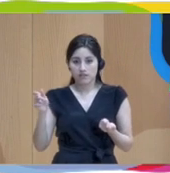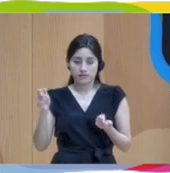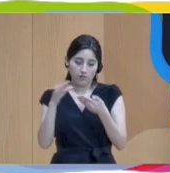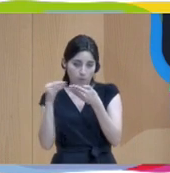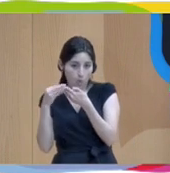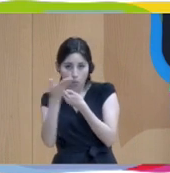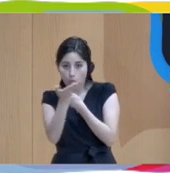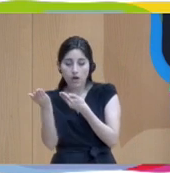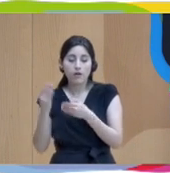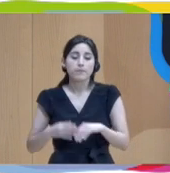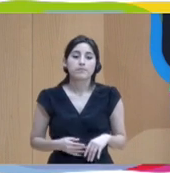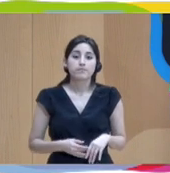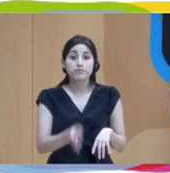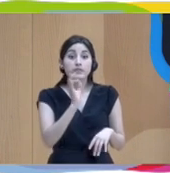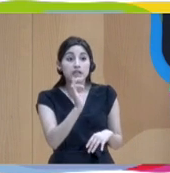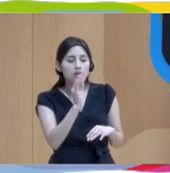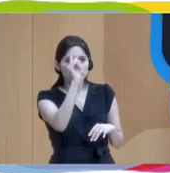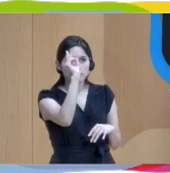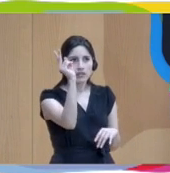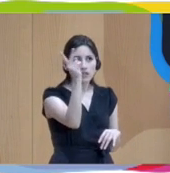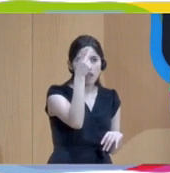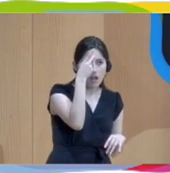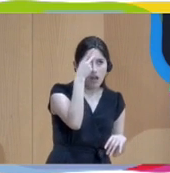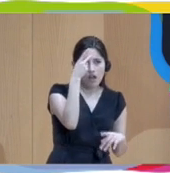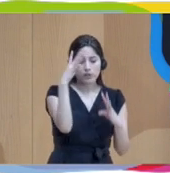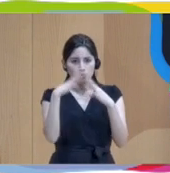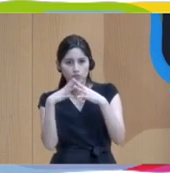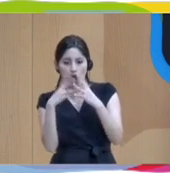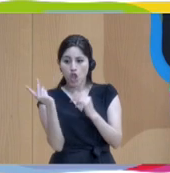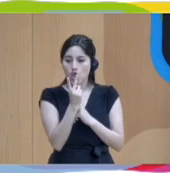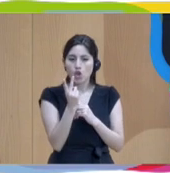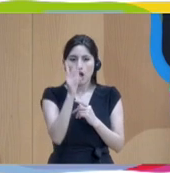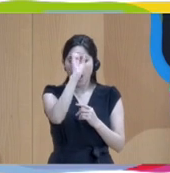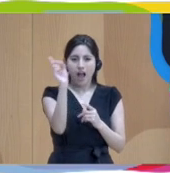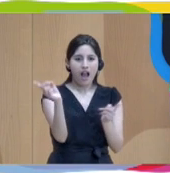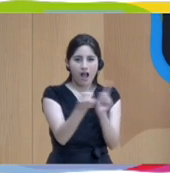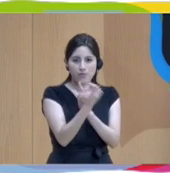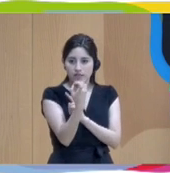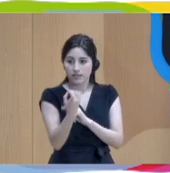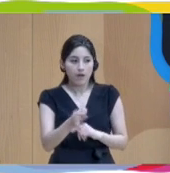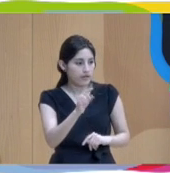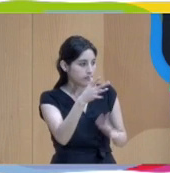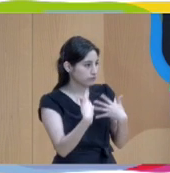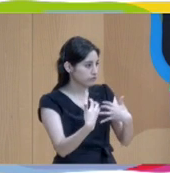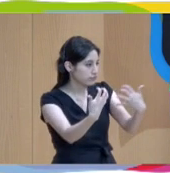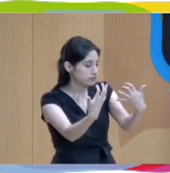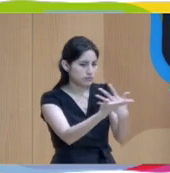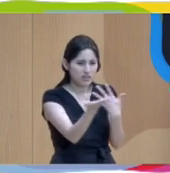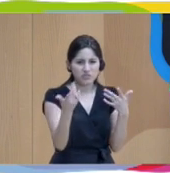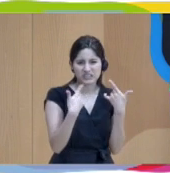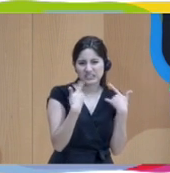mentalidad. ¿Cómo vamos a hacer eso? En esta misma sala estáis de diferentes ámbitos, sectores, departamentos